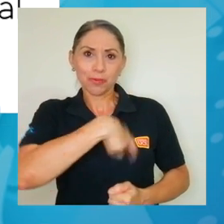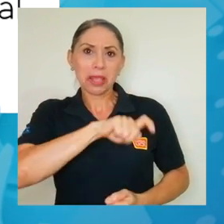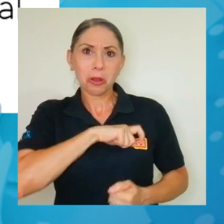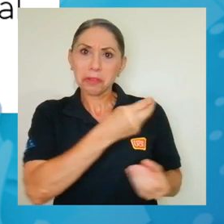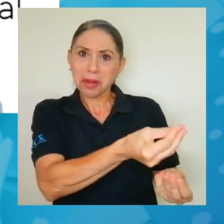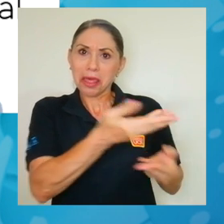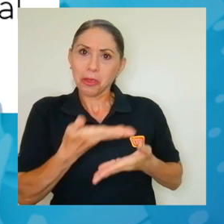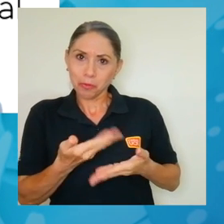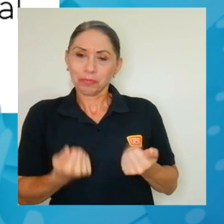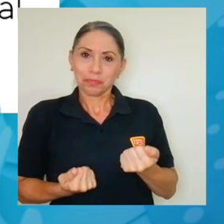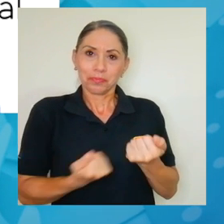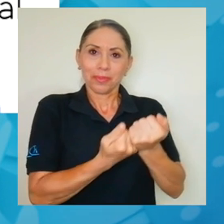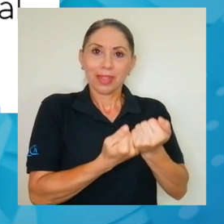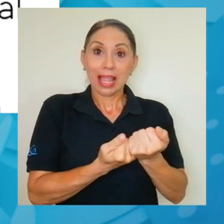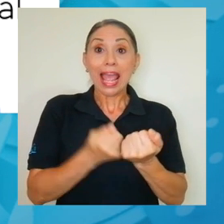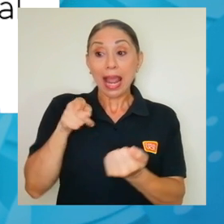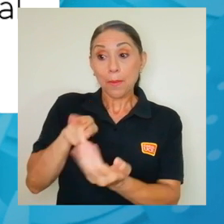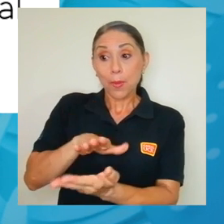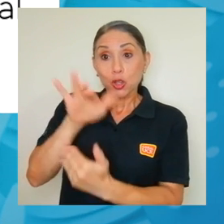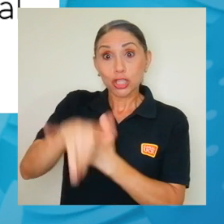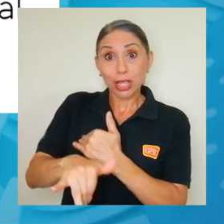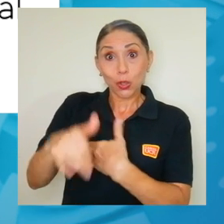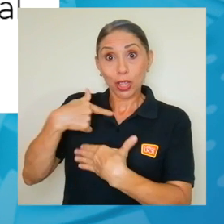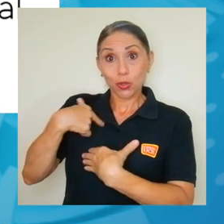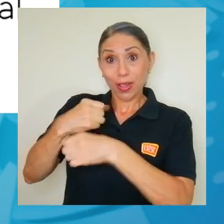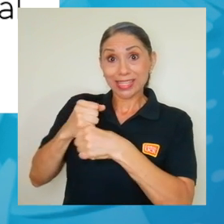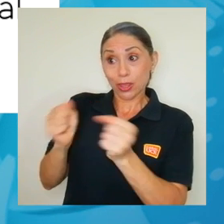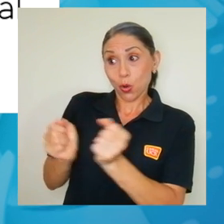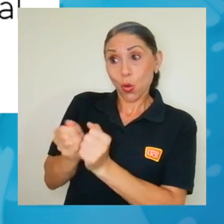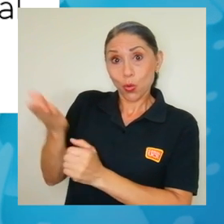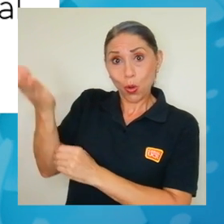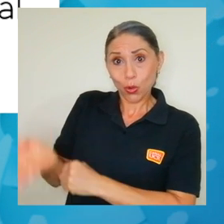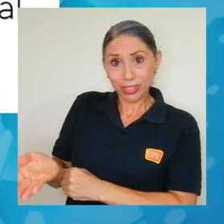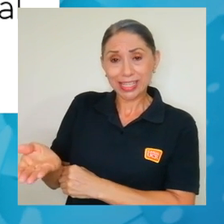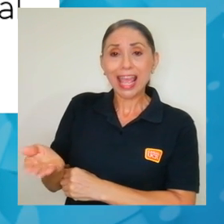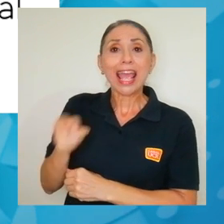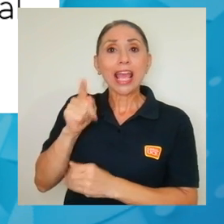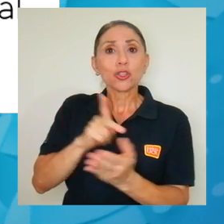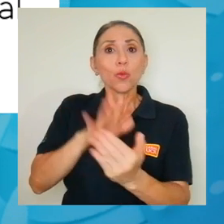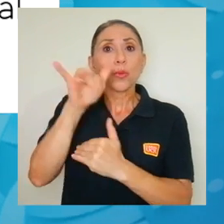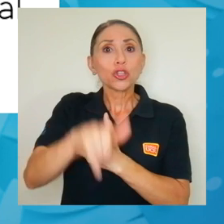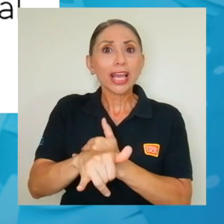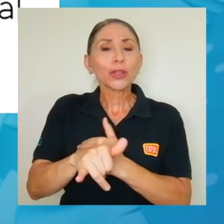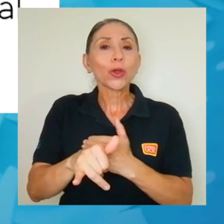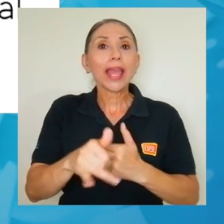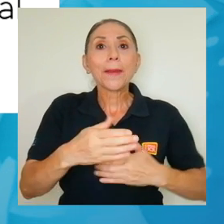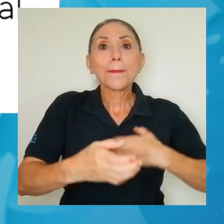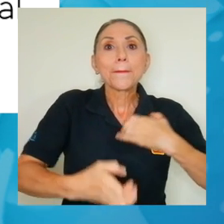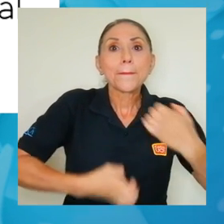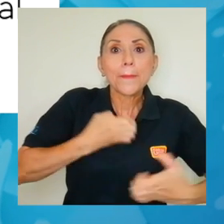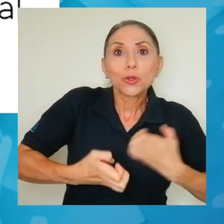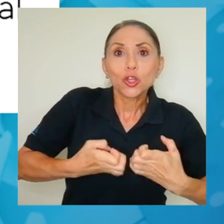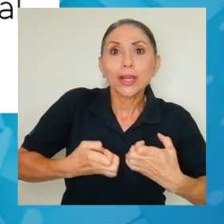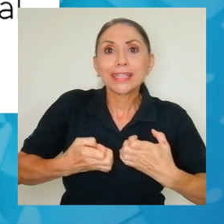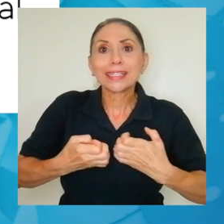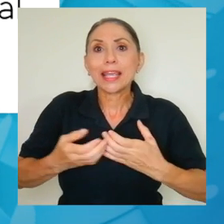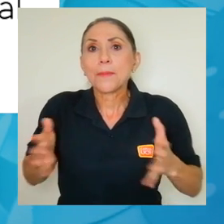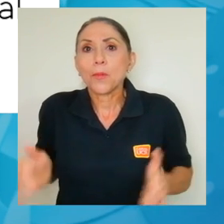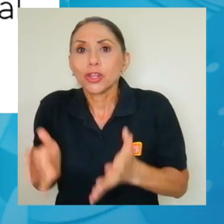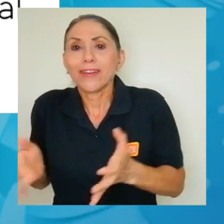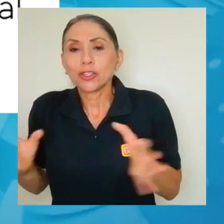concedió. El proyecto que estoy haciendo con José es un proyecto que mezcla, efectivamente, motivación y emociones en el ámbito del deporte.